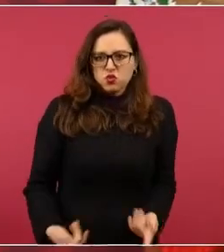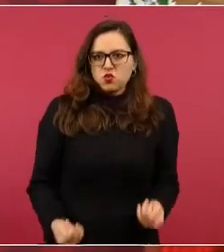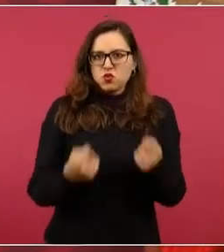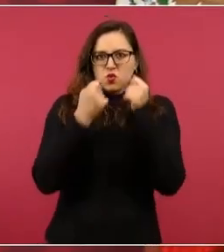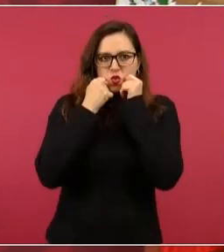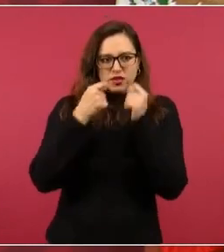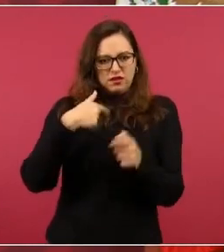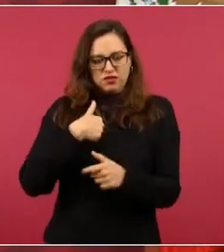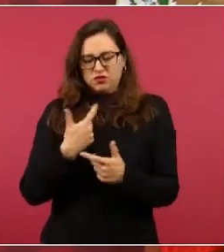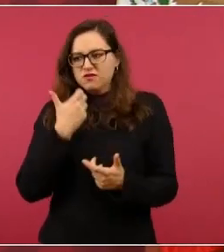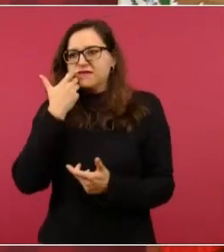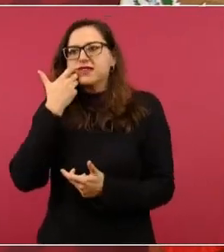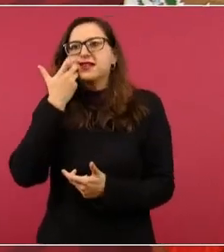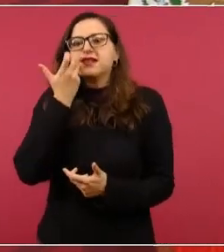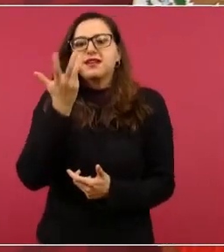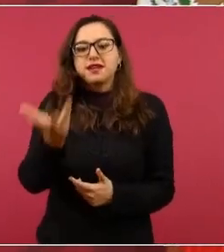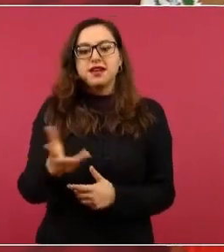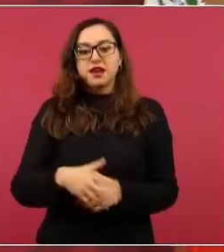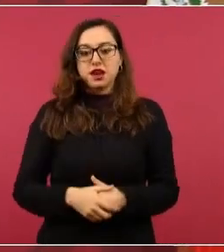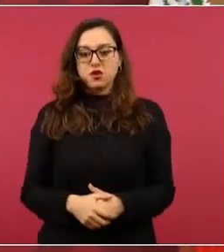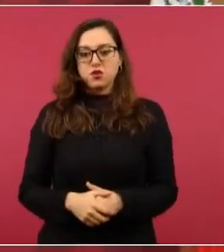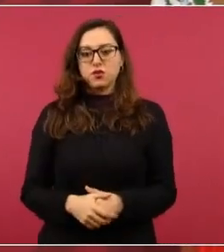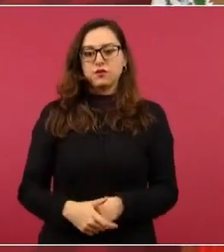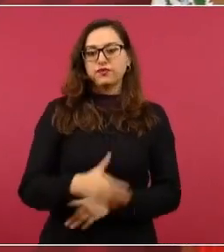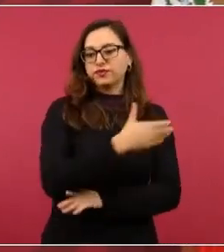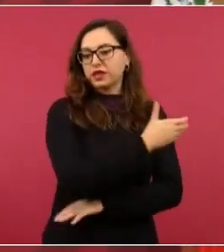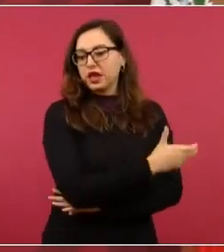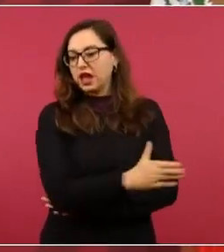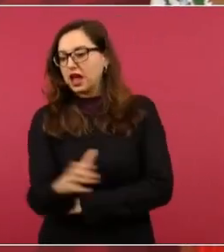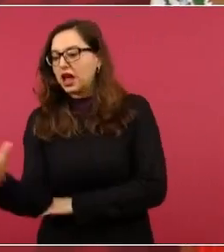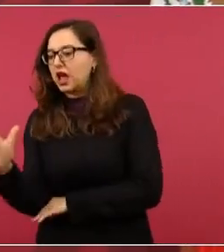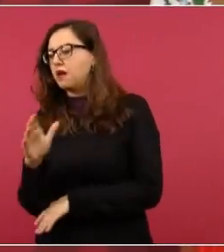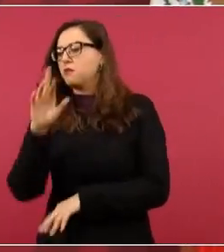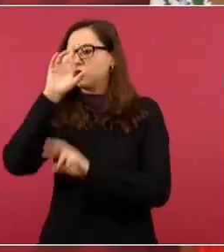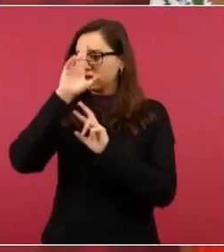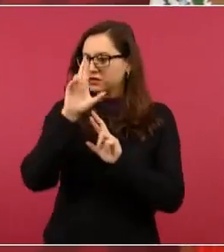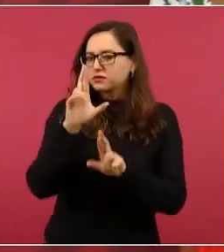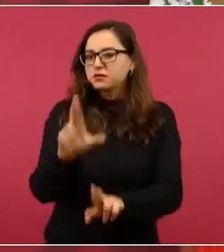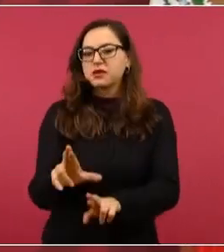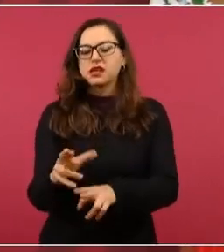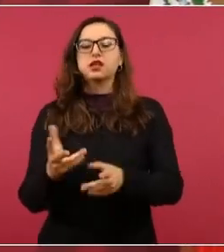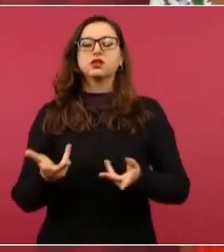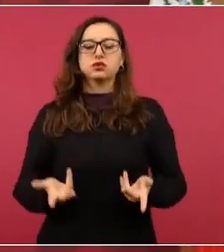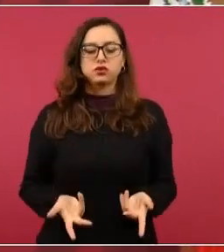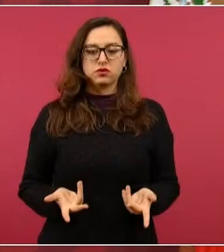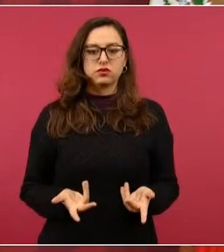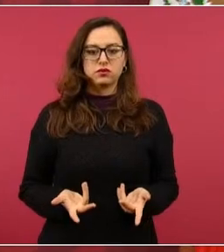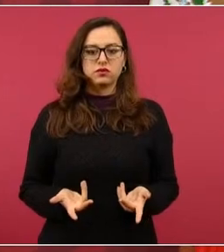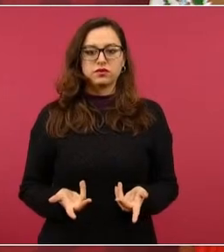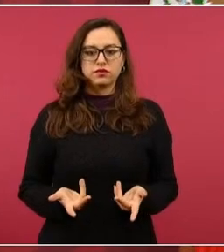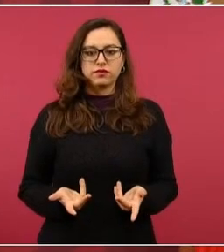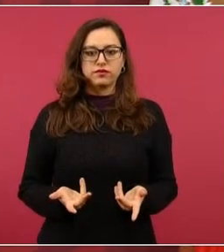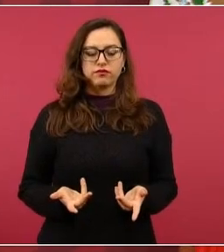respete a los campesinos y se defienda